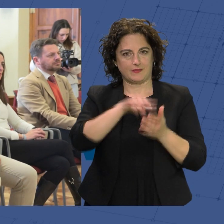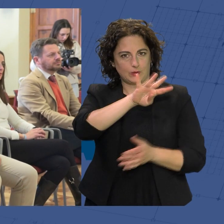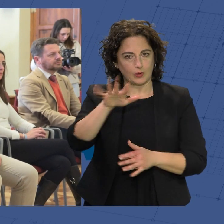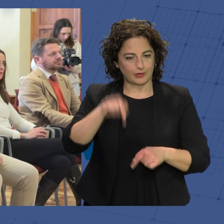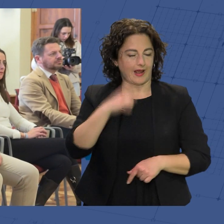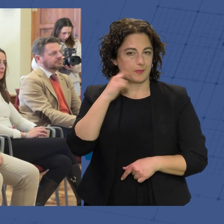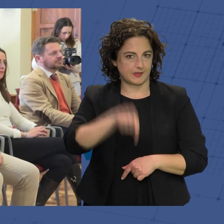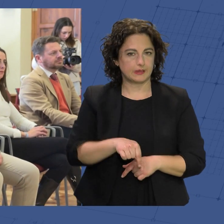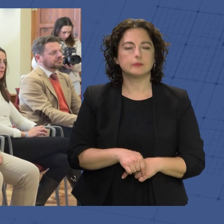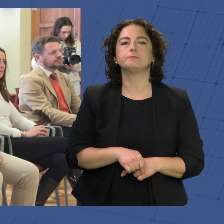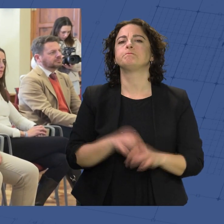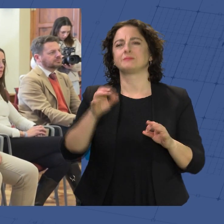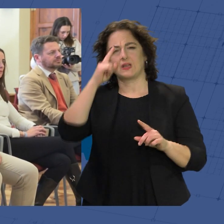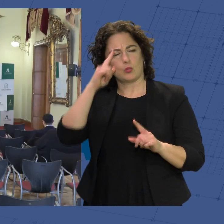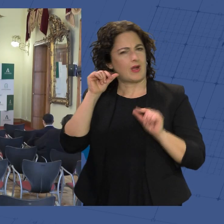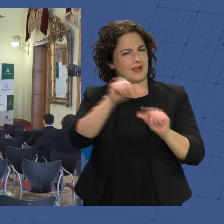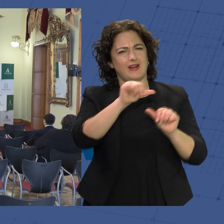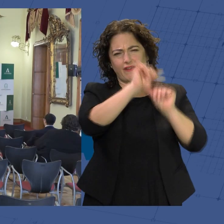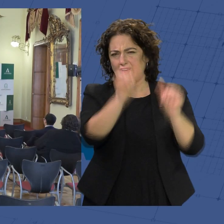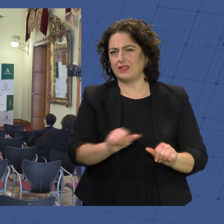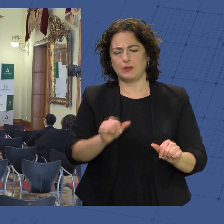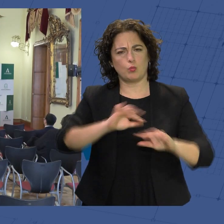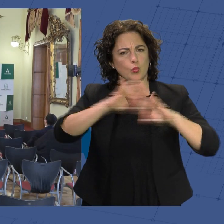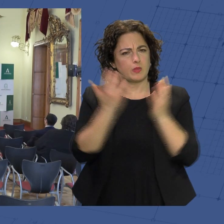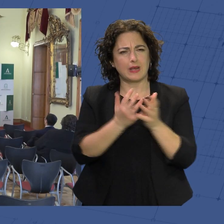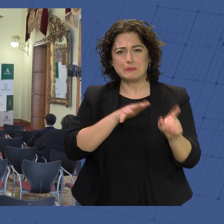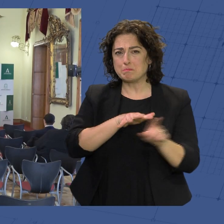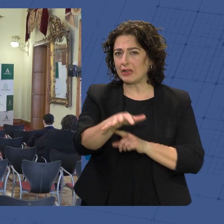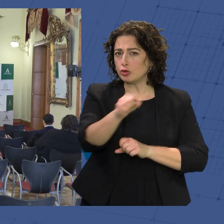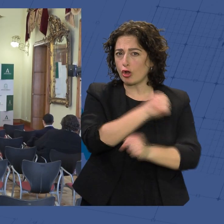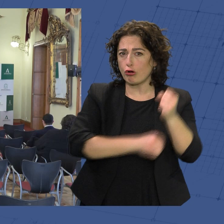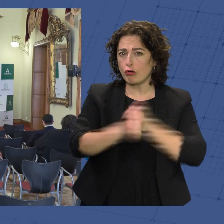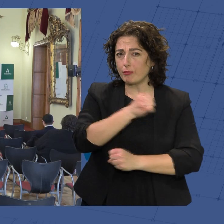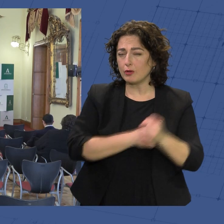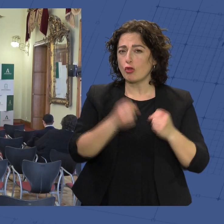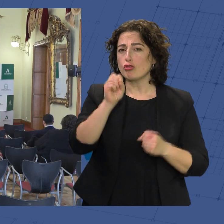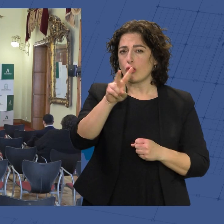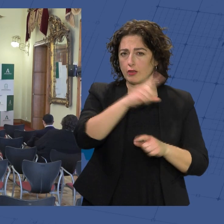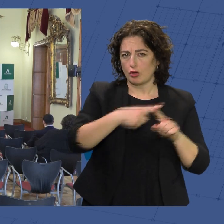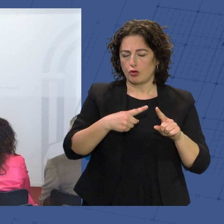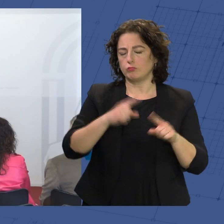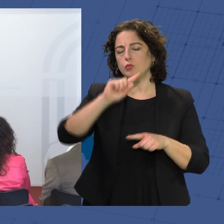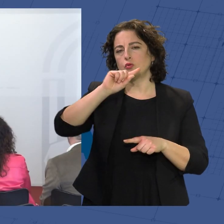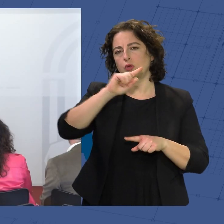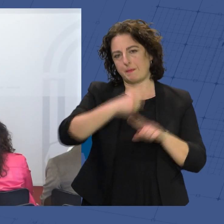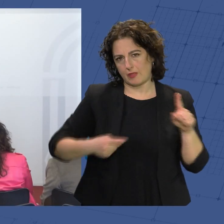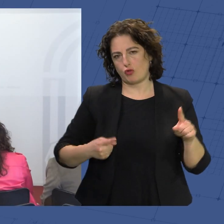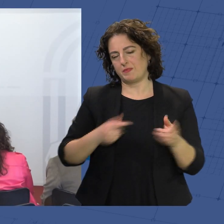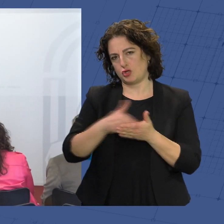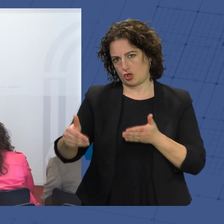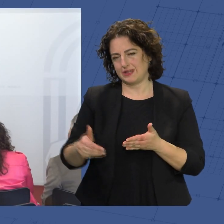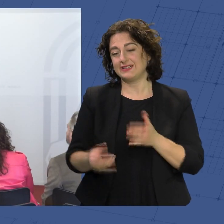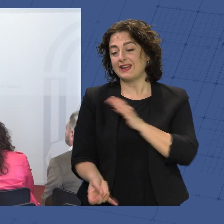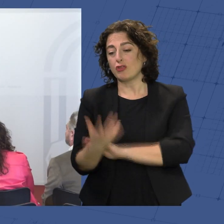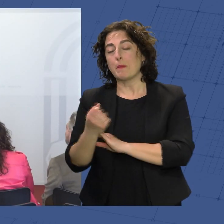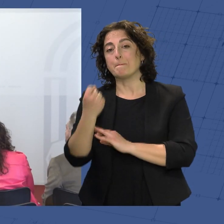Una cita referente mundial que supone un impacto económico de 12,5 millones y la creación de más de un